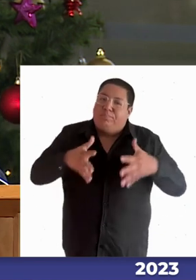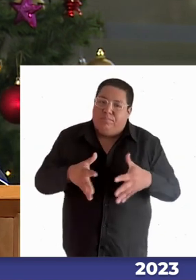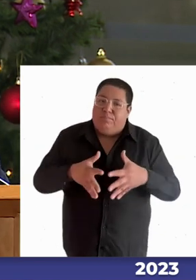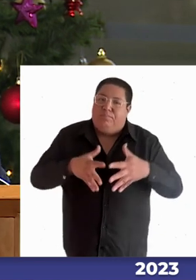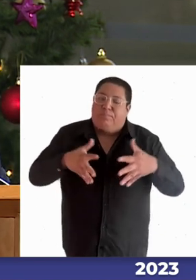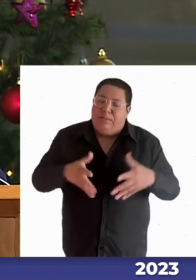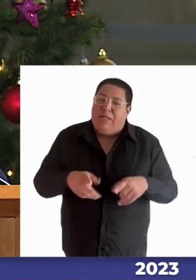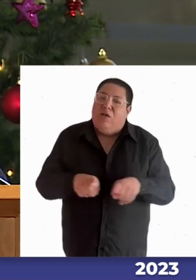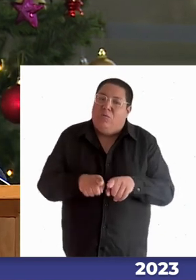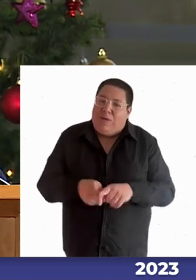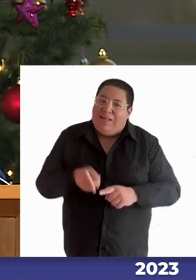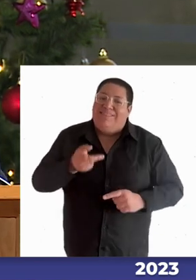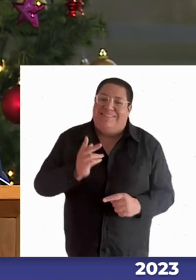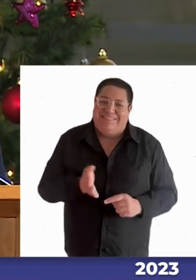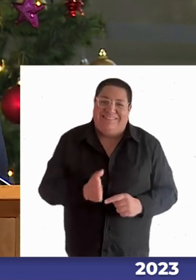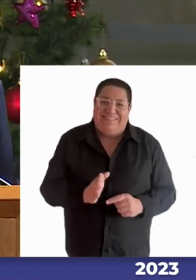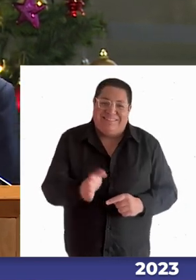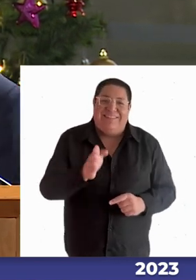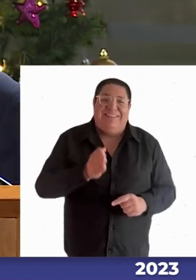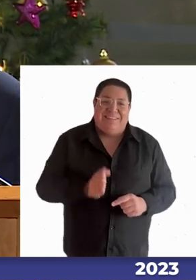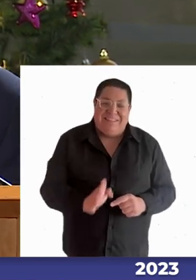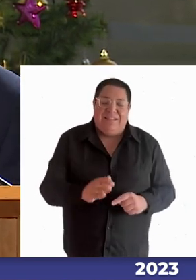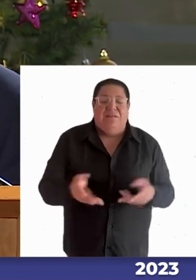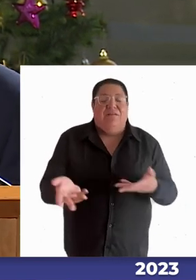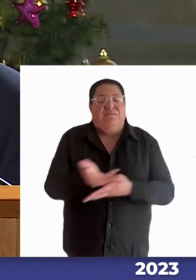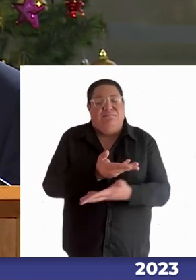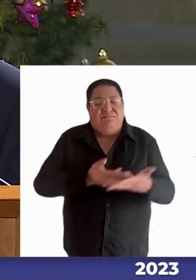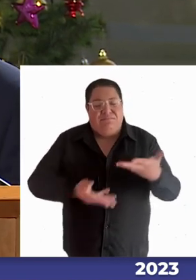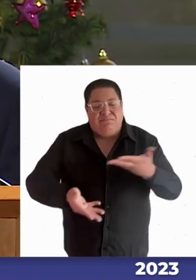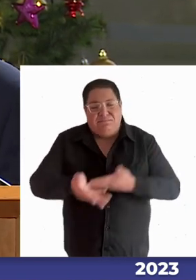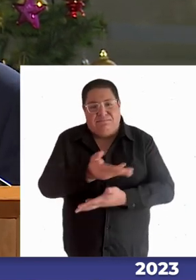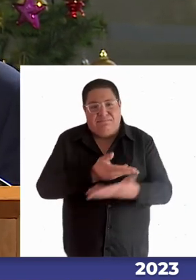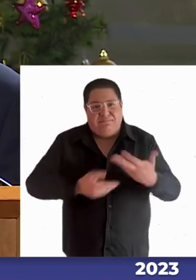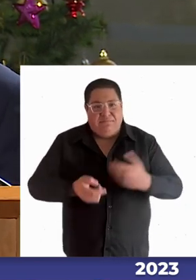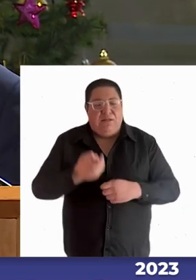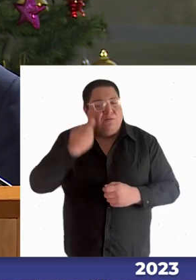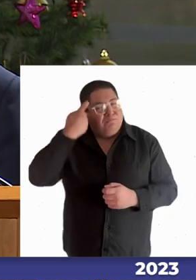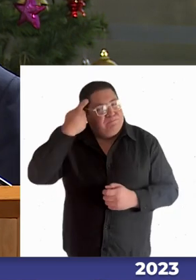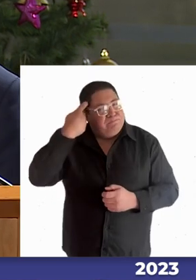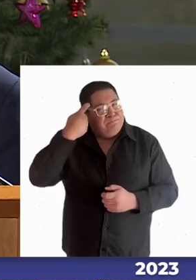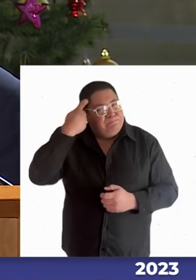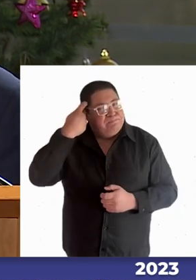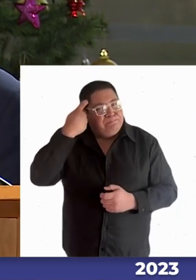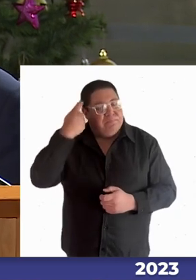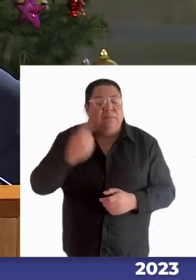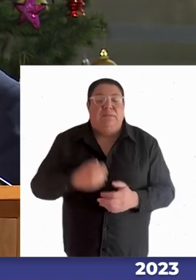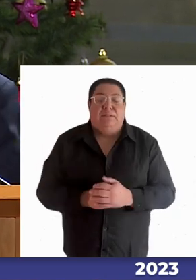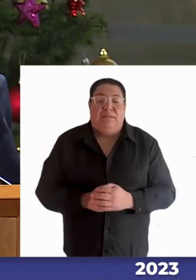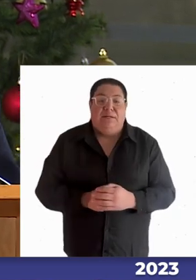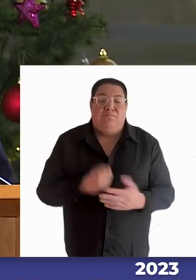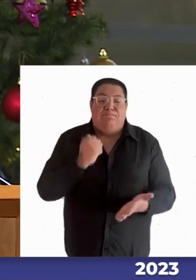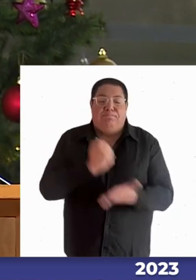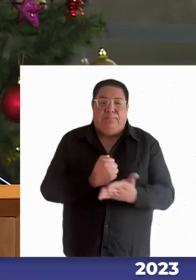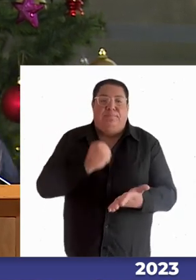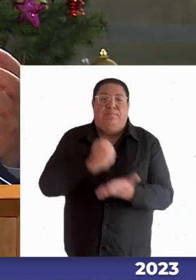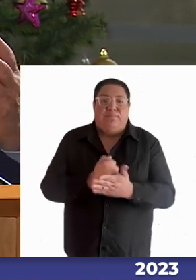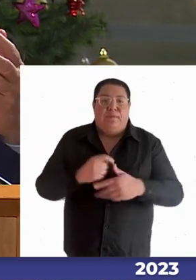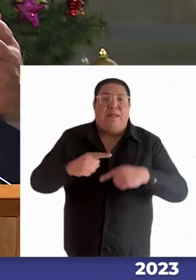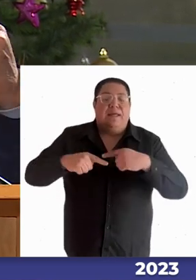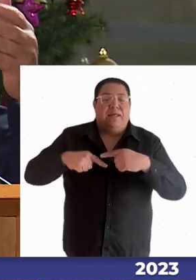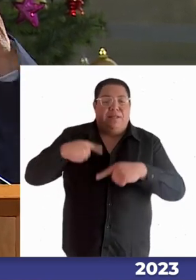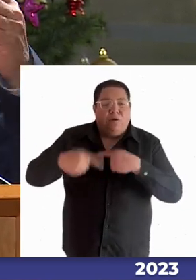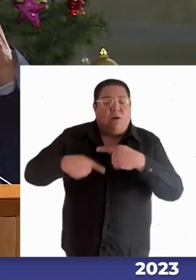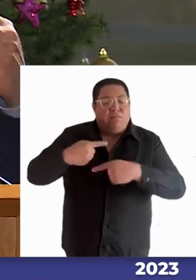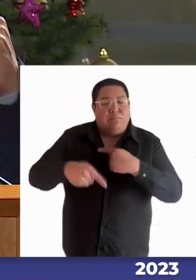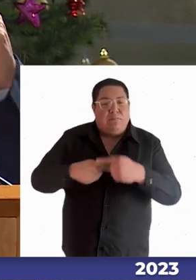queda duda este tipo de debate reflexiones pero además van quedando en la historia y tenemos que quizás tener el sentido de